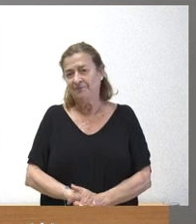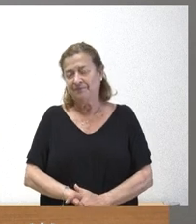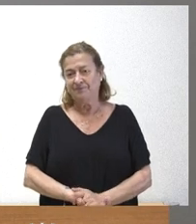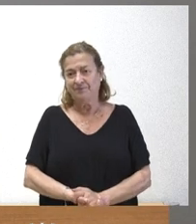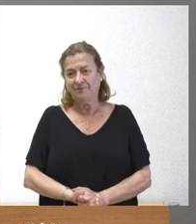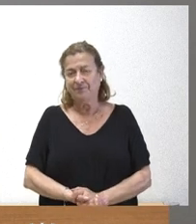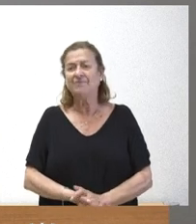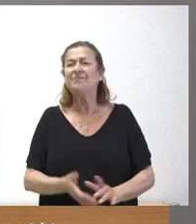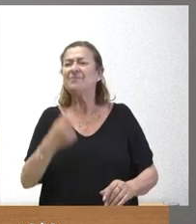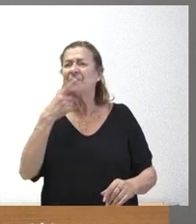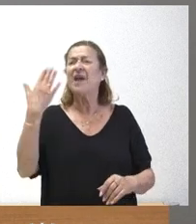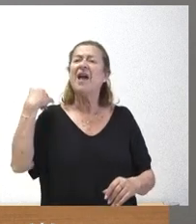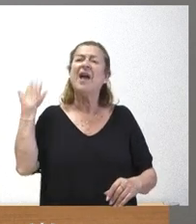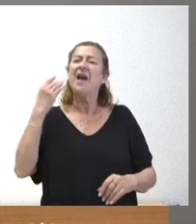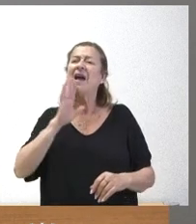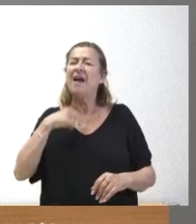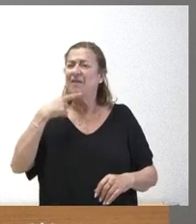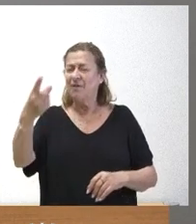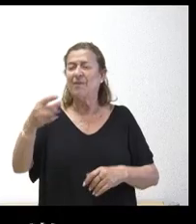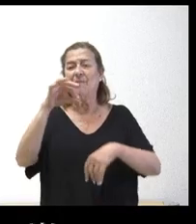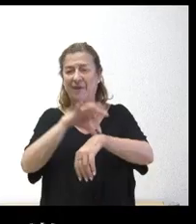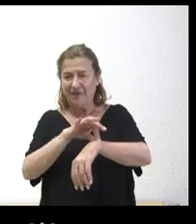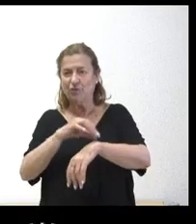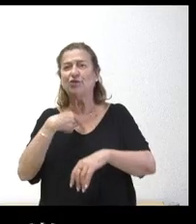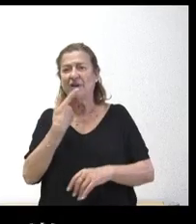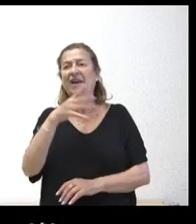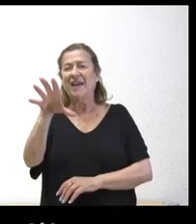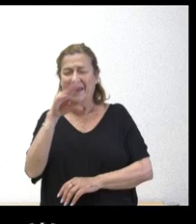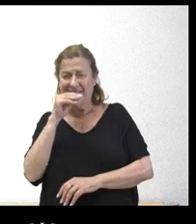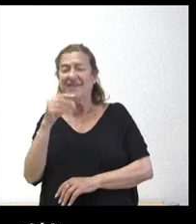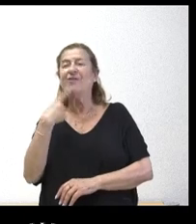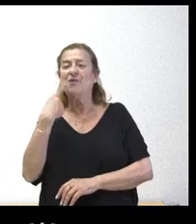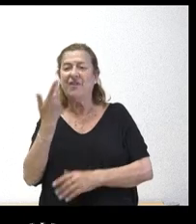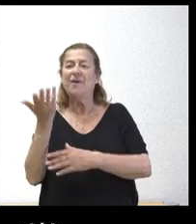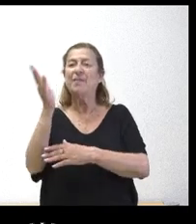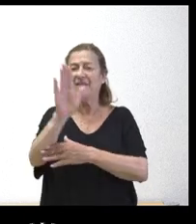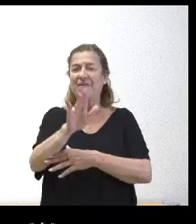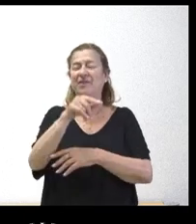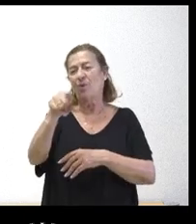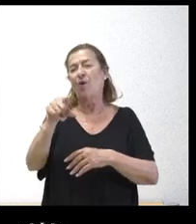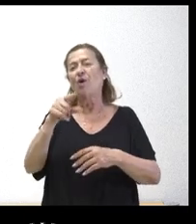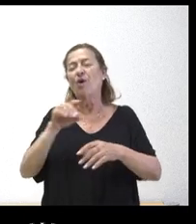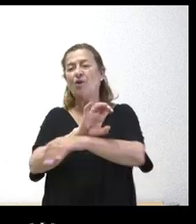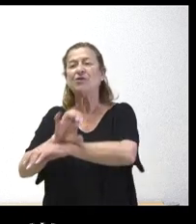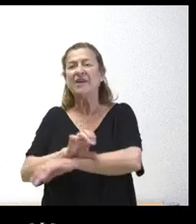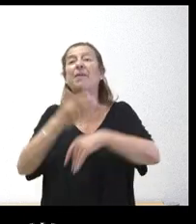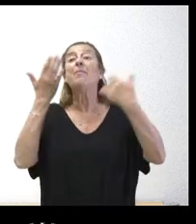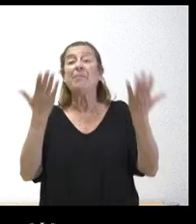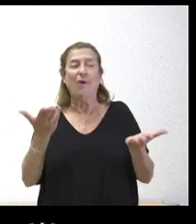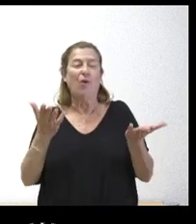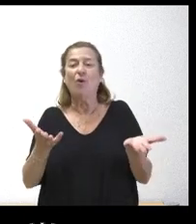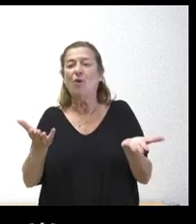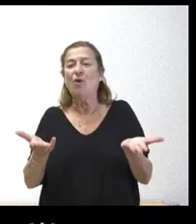Sí, sobre lo anterior que le planteaba de los médicos entiendo lo que dice que es el planteamiento que ha llevado la consejería pero ¿cuál es el motivo por el que